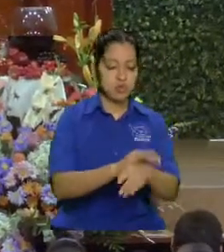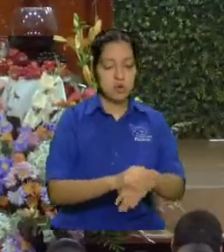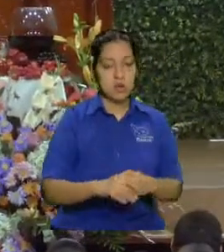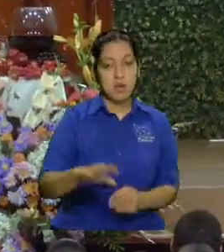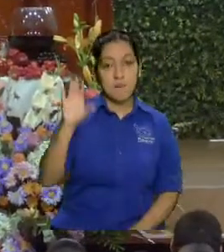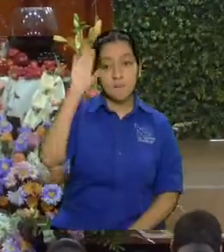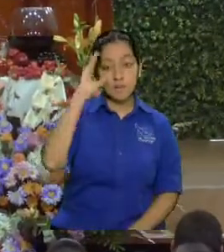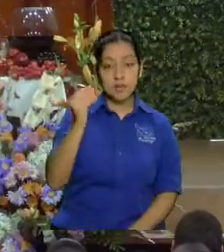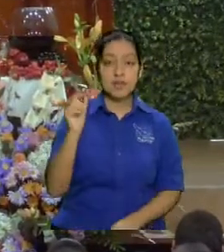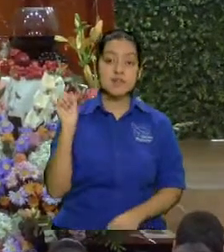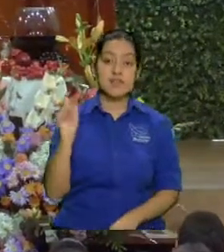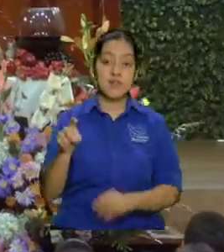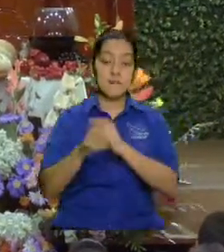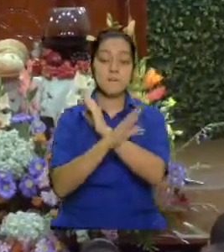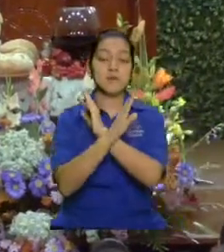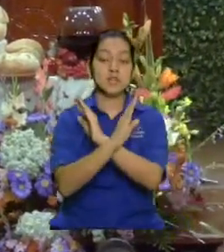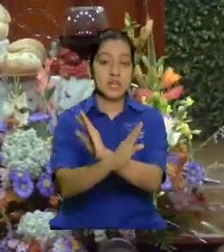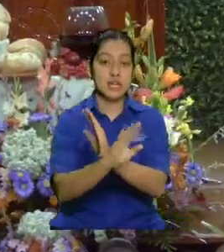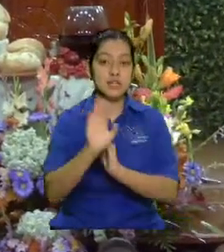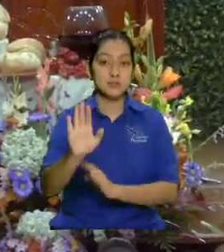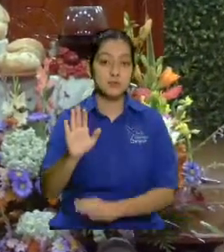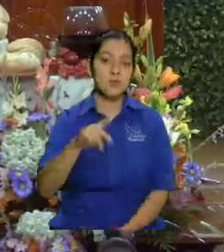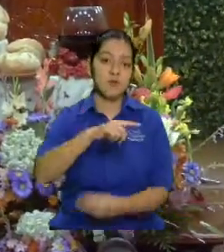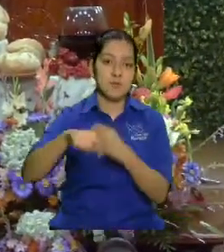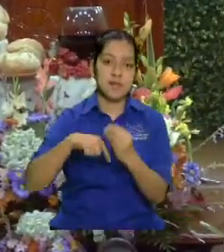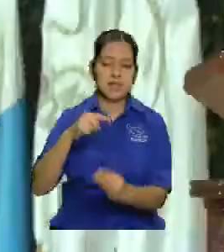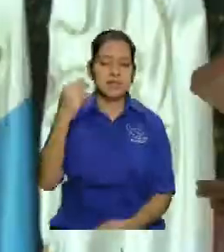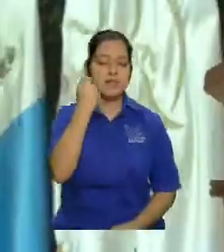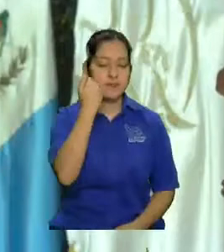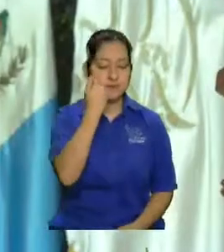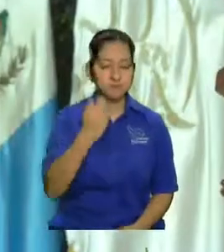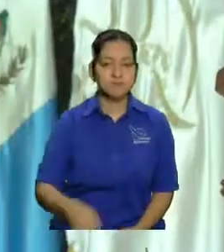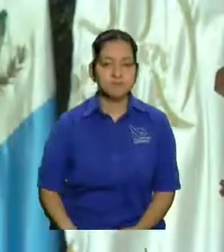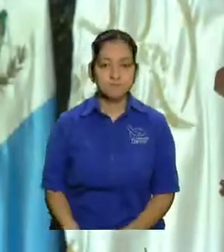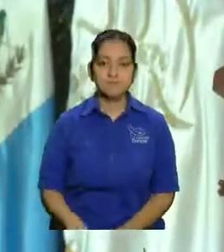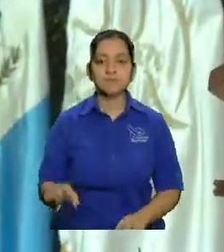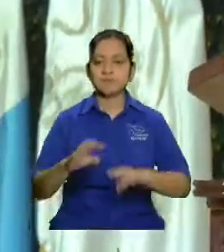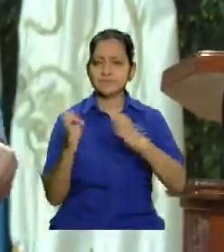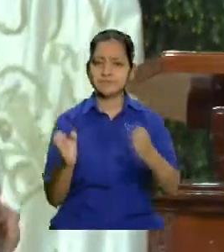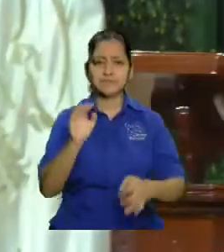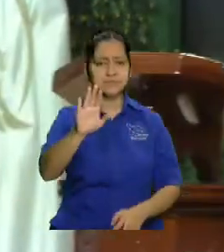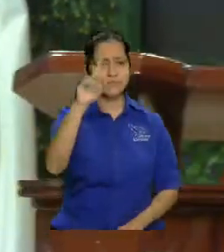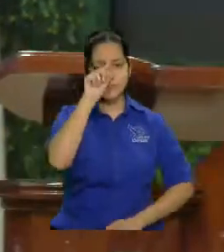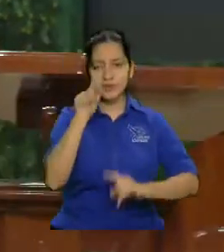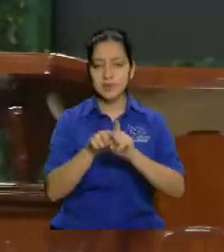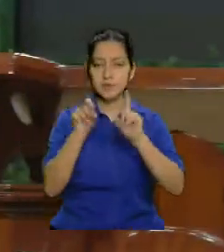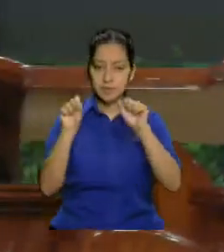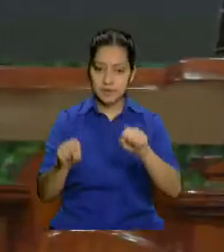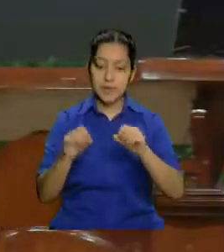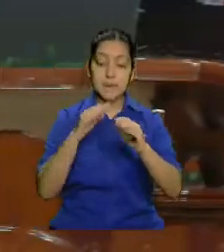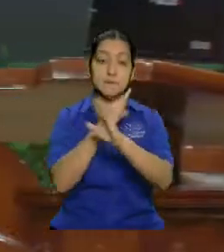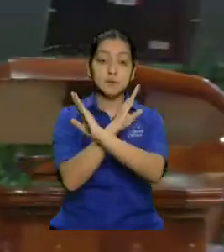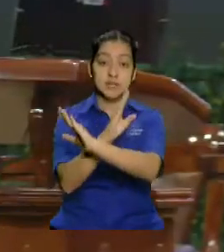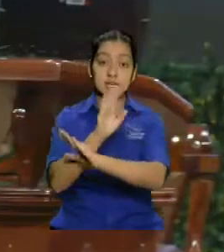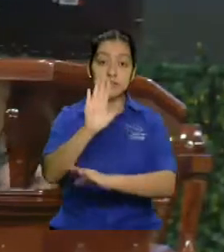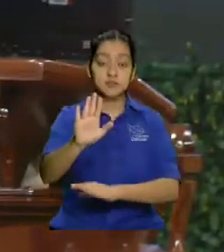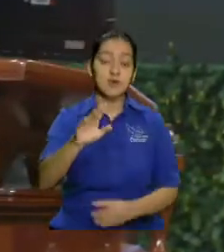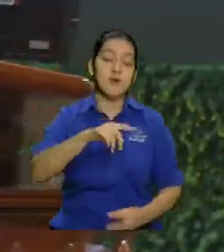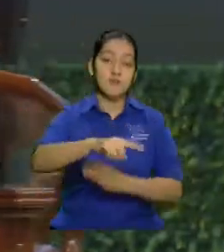para su familia usted puede ser un vector también de cosas que no son buenas entonces en la puerta de su casa de una vez